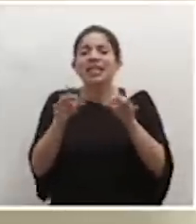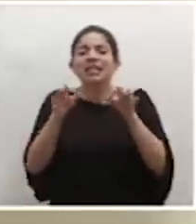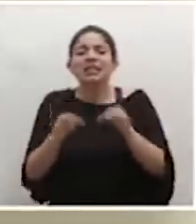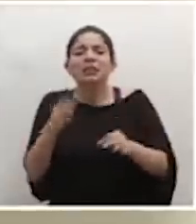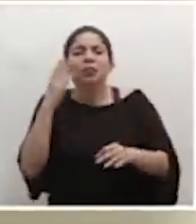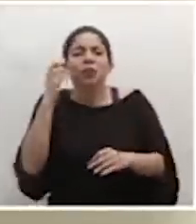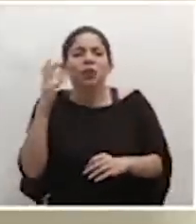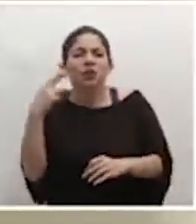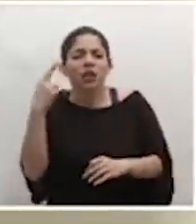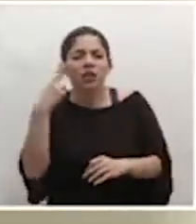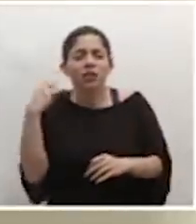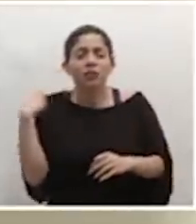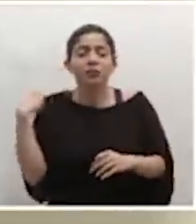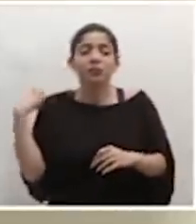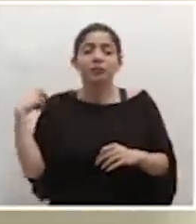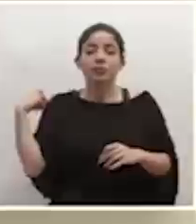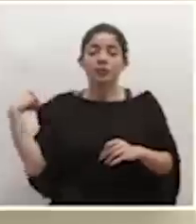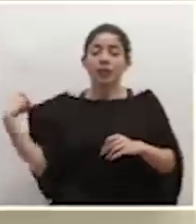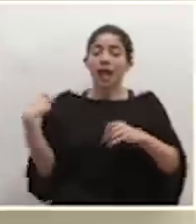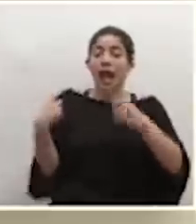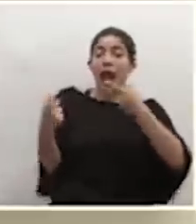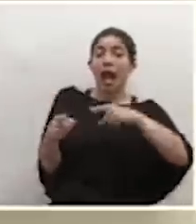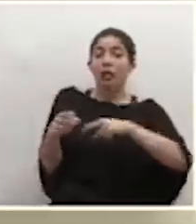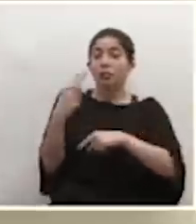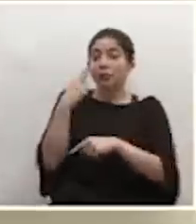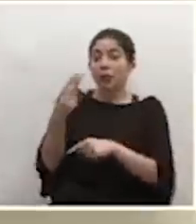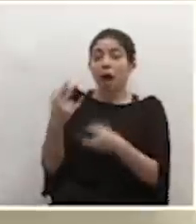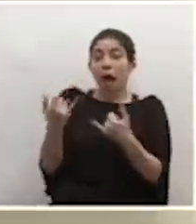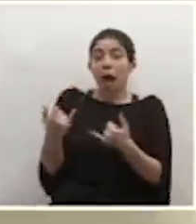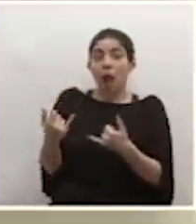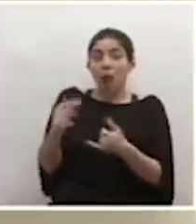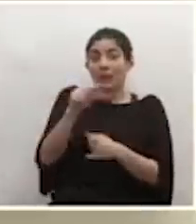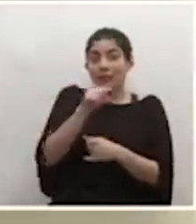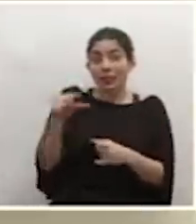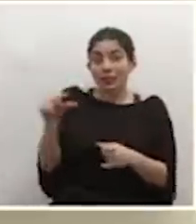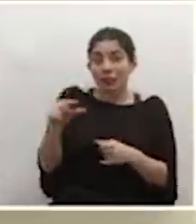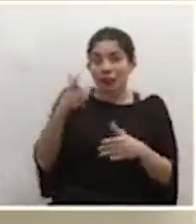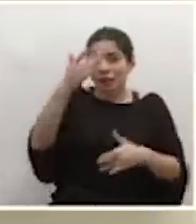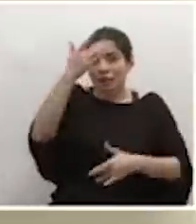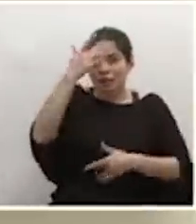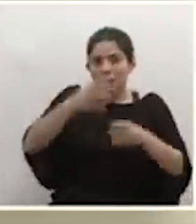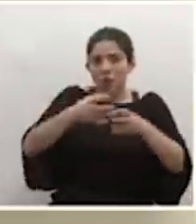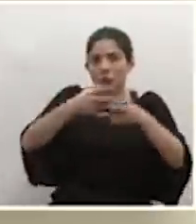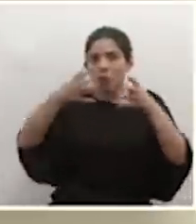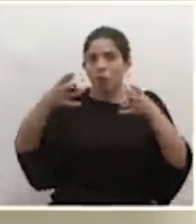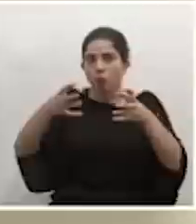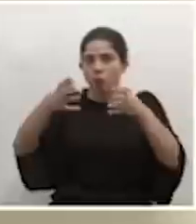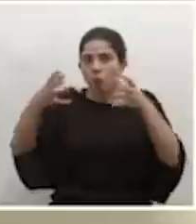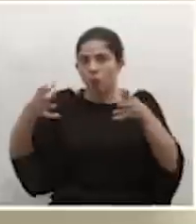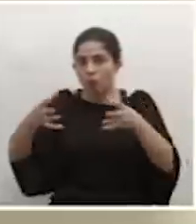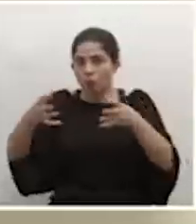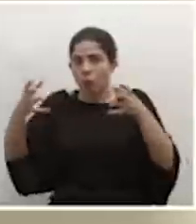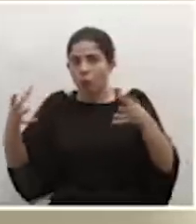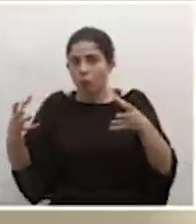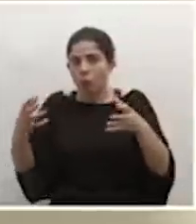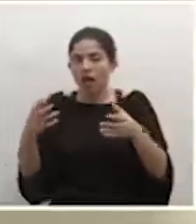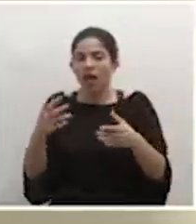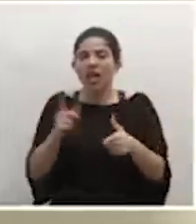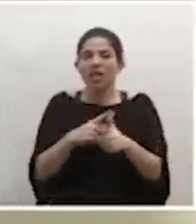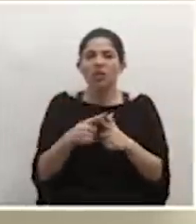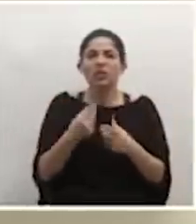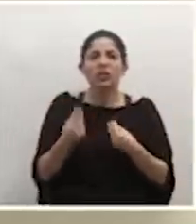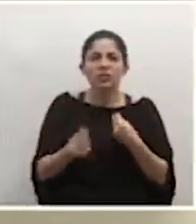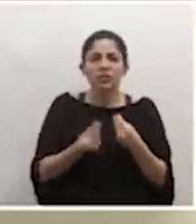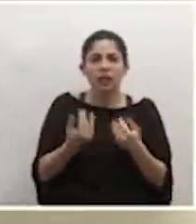justamente por que los casos, hemos ido viendo el aumento en las últimas semanas, indicaba, estamos justamente previendo que lo más